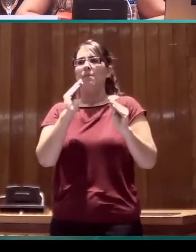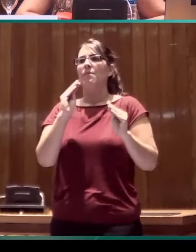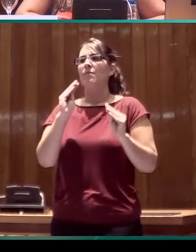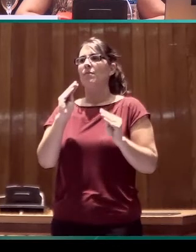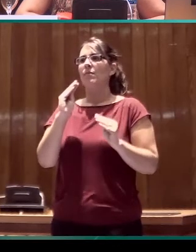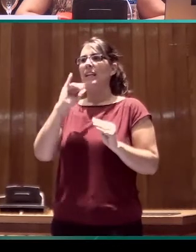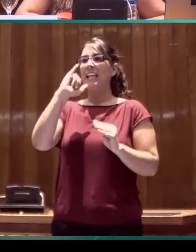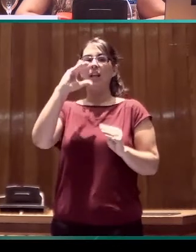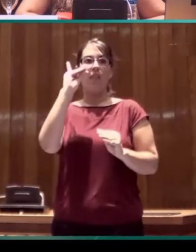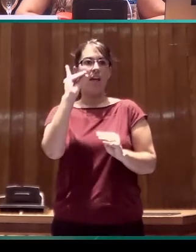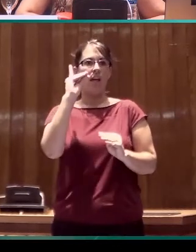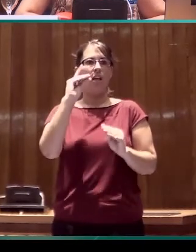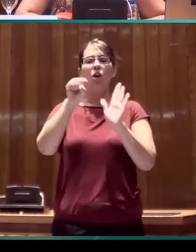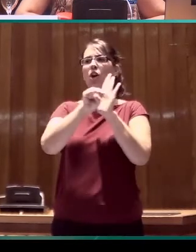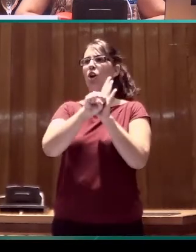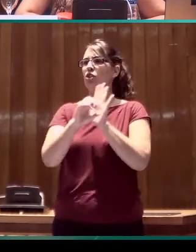ideglosas.